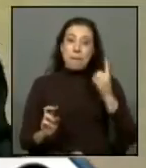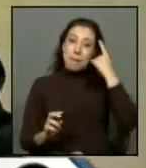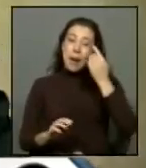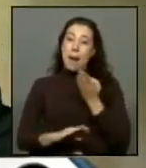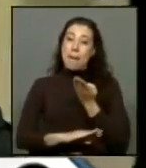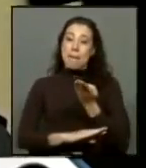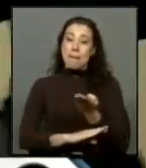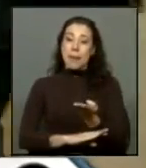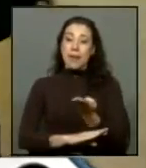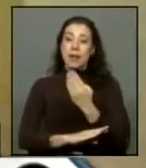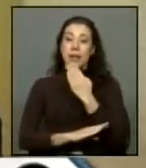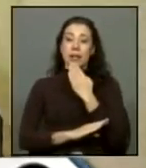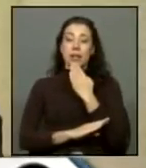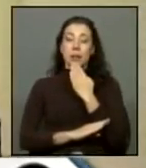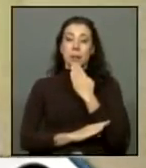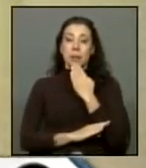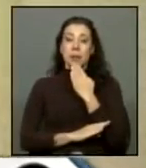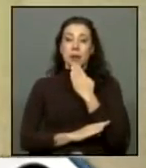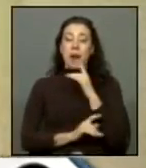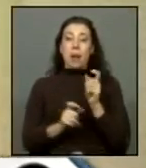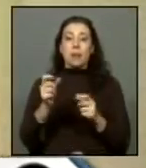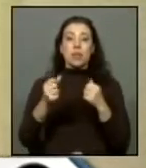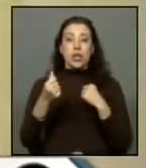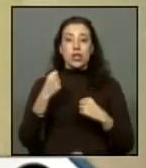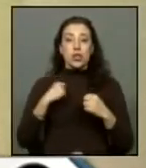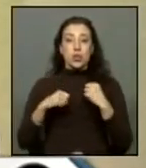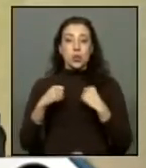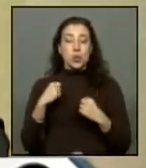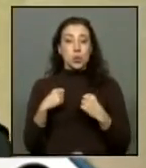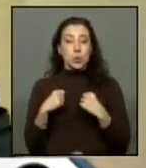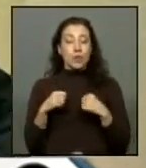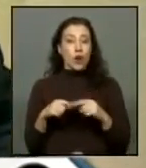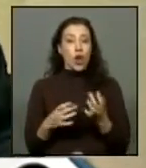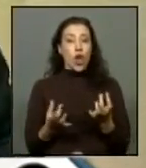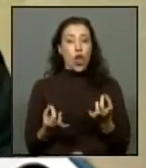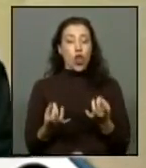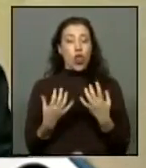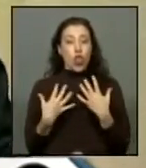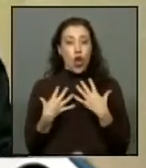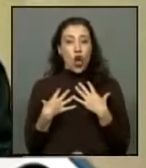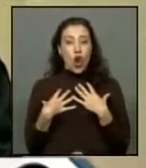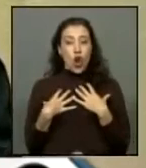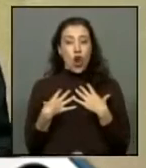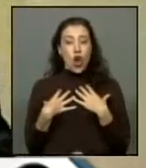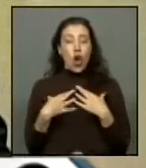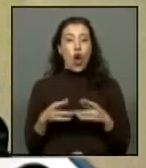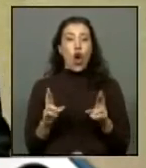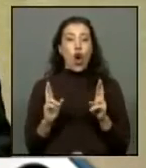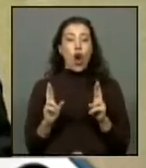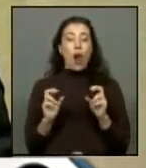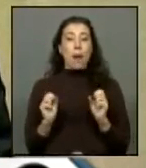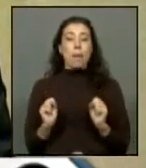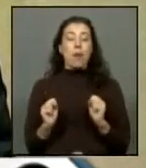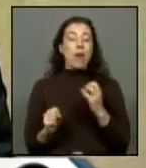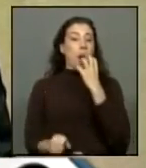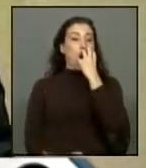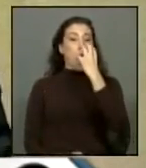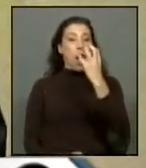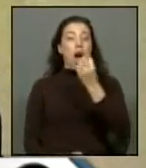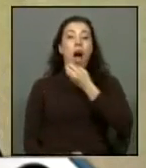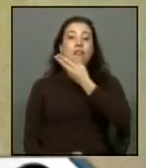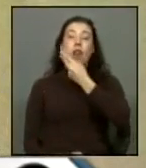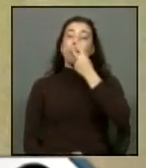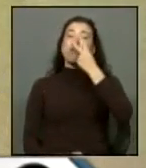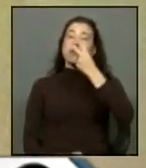pedirle también a quienes sufrieron este dolor que ojalá puedan levantar la voz no solamente